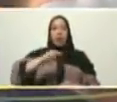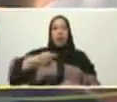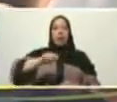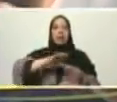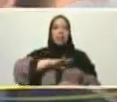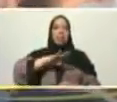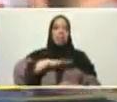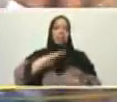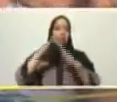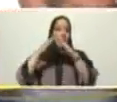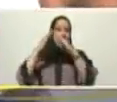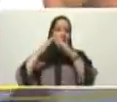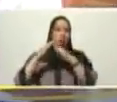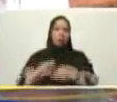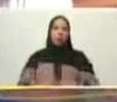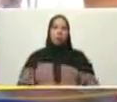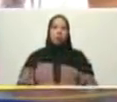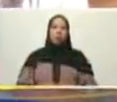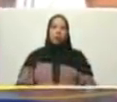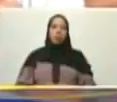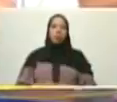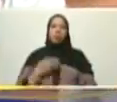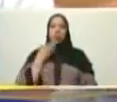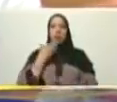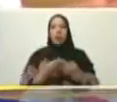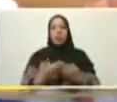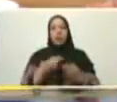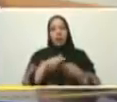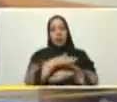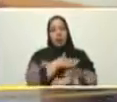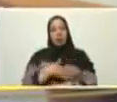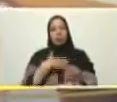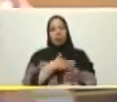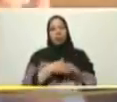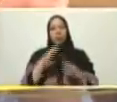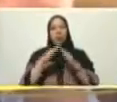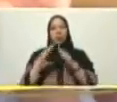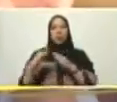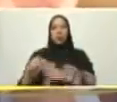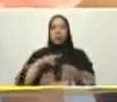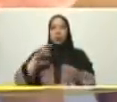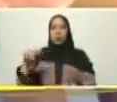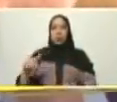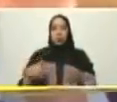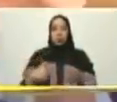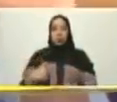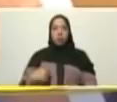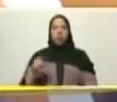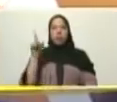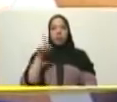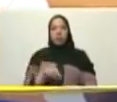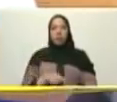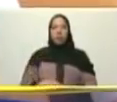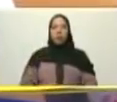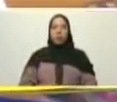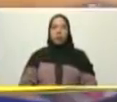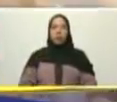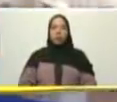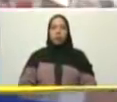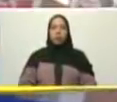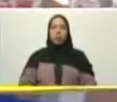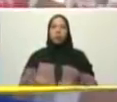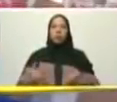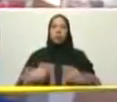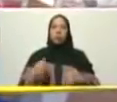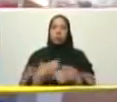casa gracias a la gran misión vivienda venezuela nosotros estamos además como parte